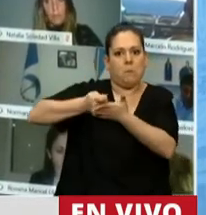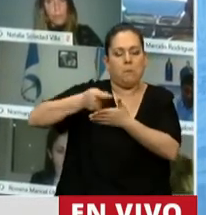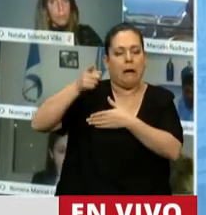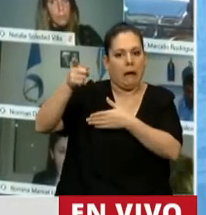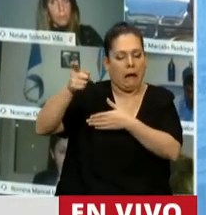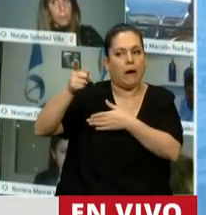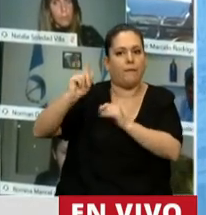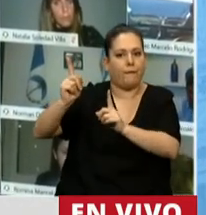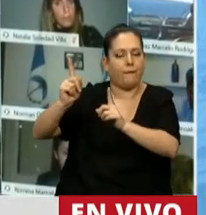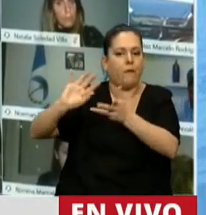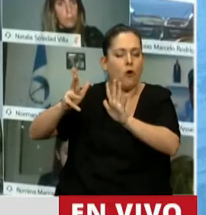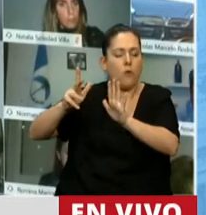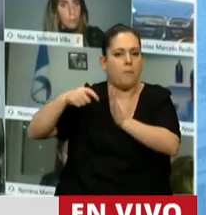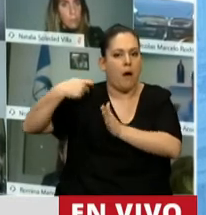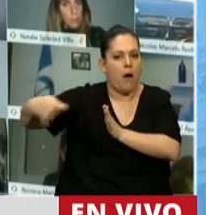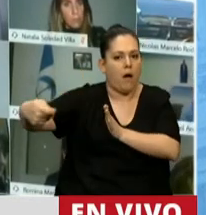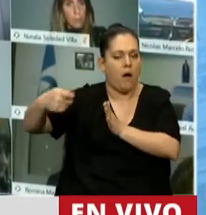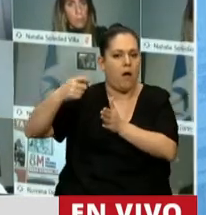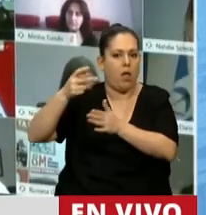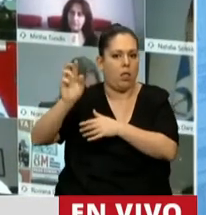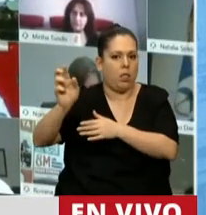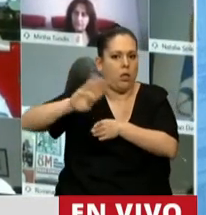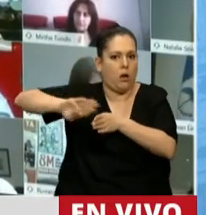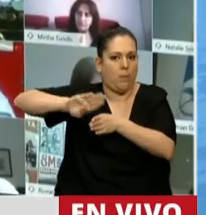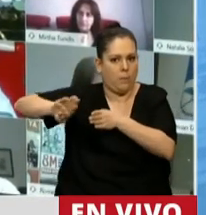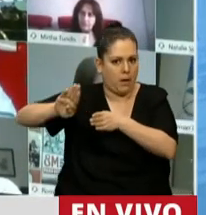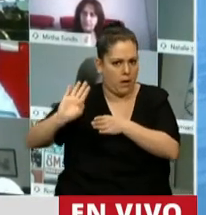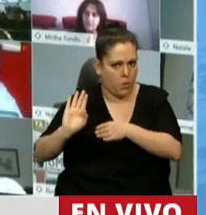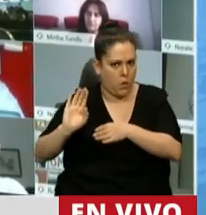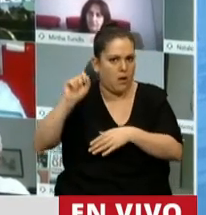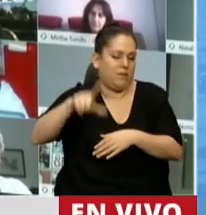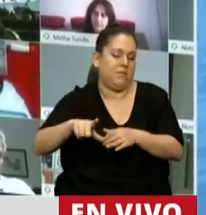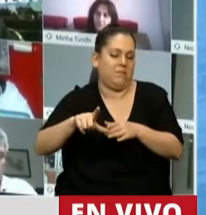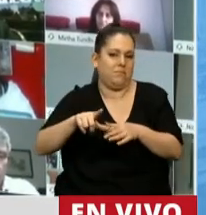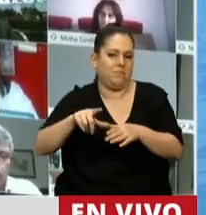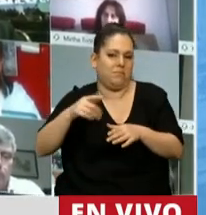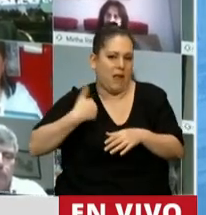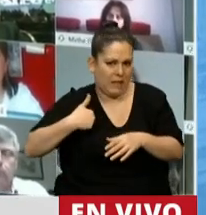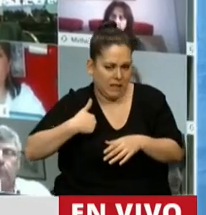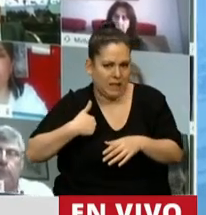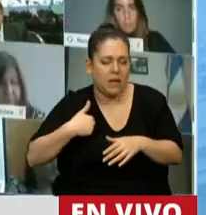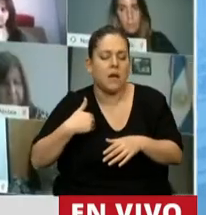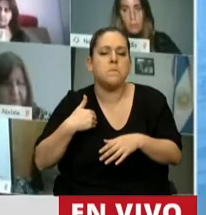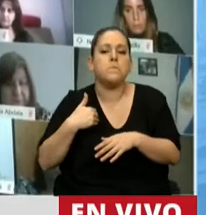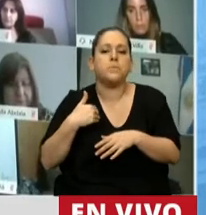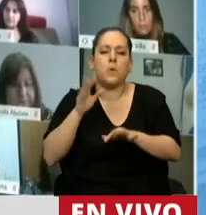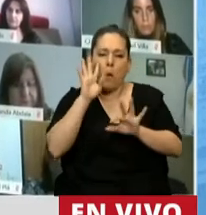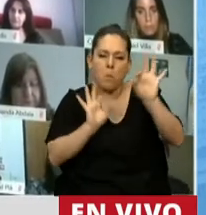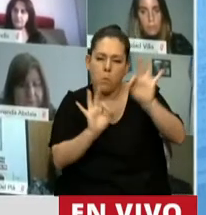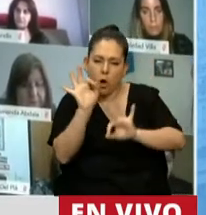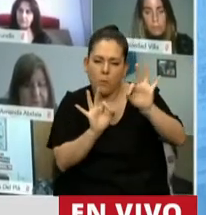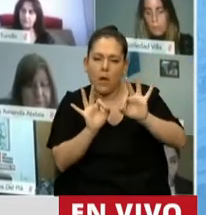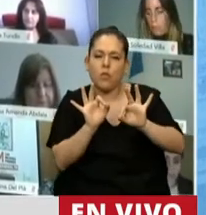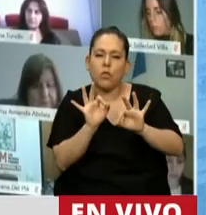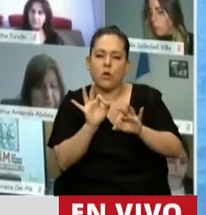en esta estructura de la deuda en dólares con jurisdicción de nuestra Argentina, es decir, que en promedio estamos